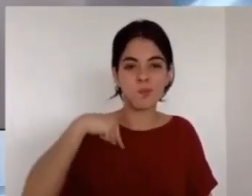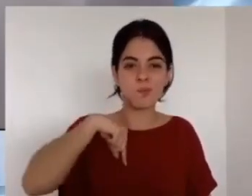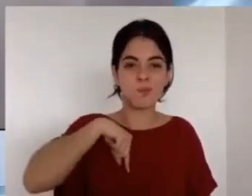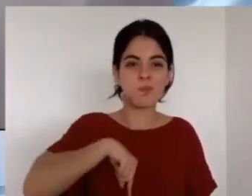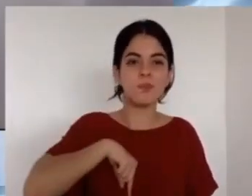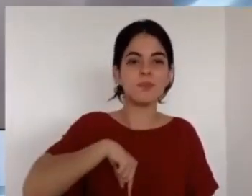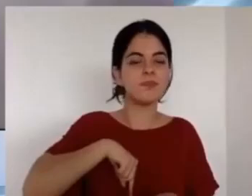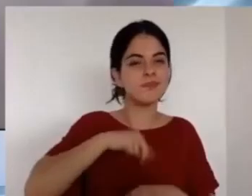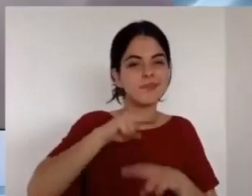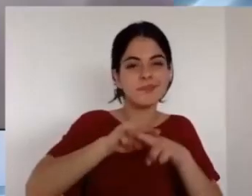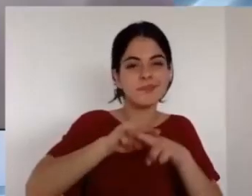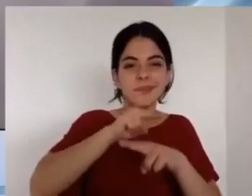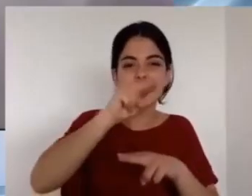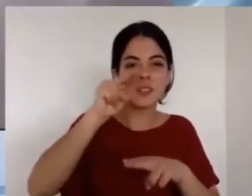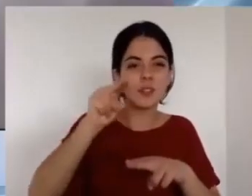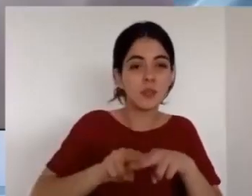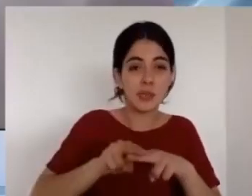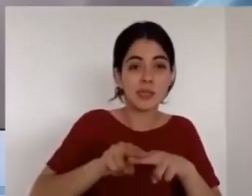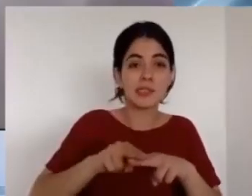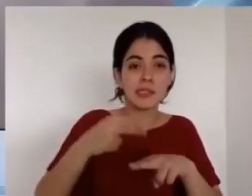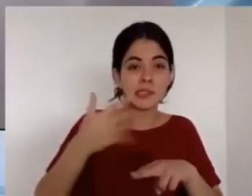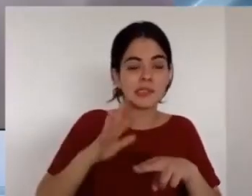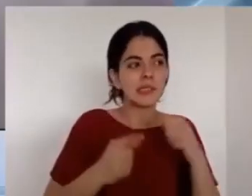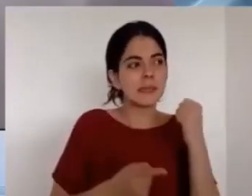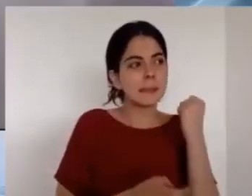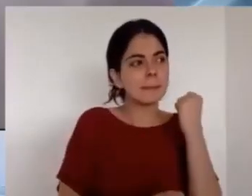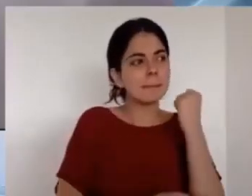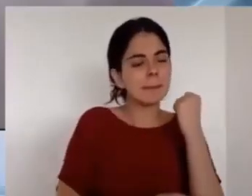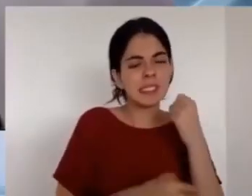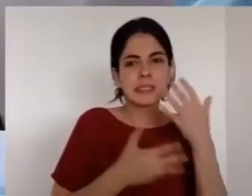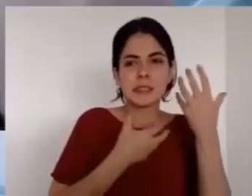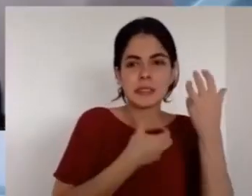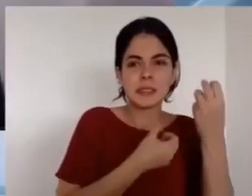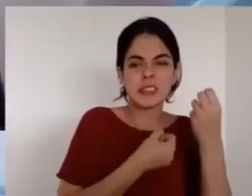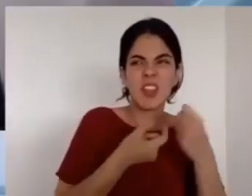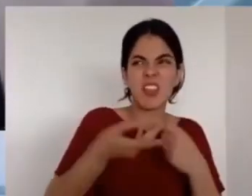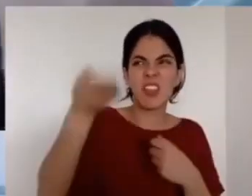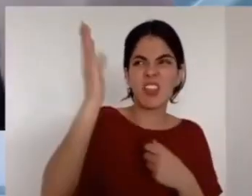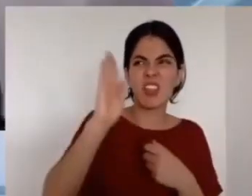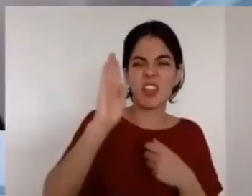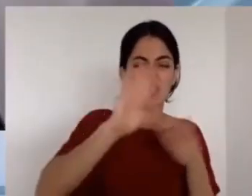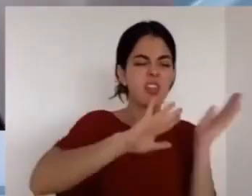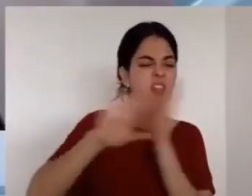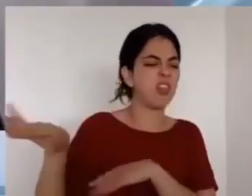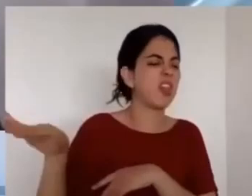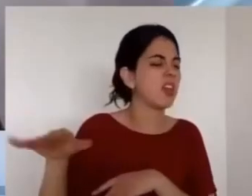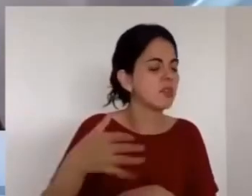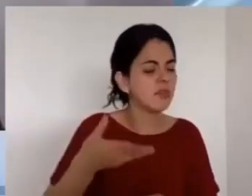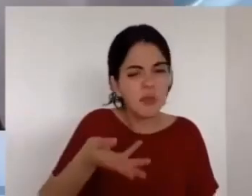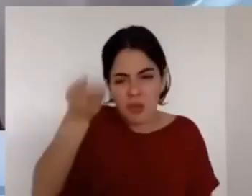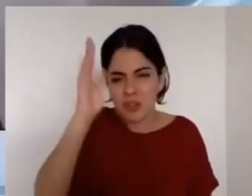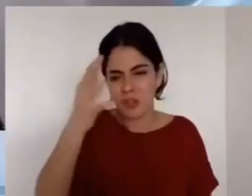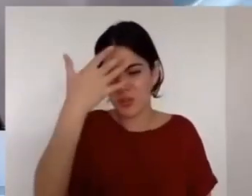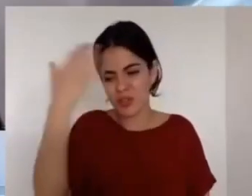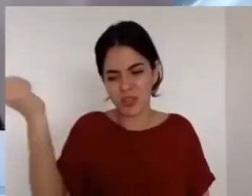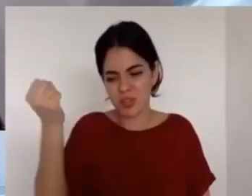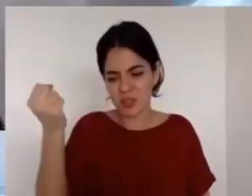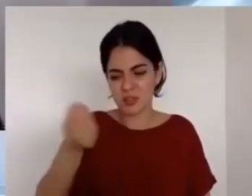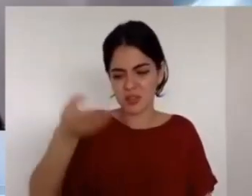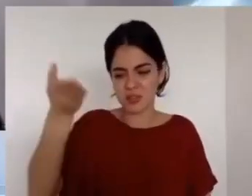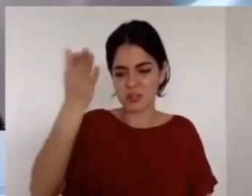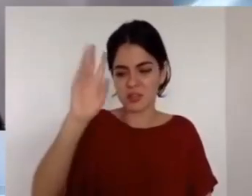es el Rey y que tuyo es el reino. Porque esa fue la